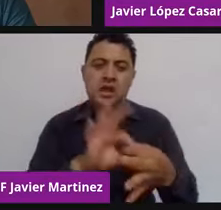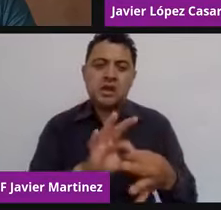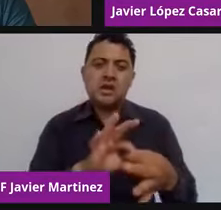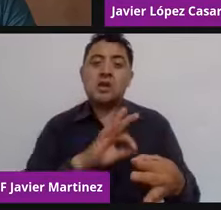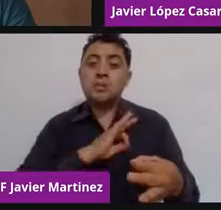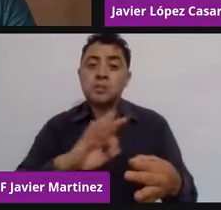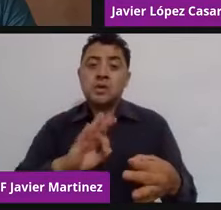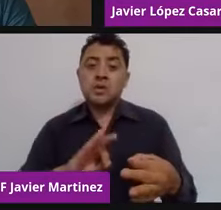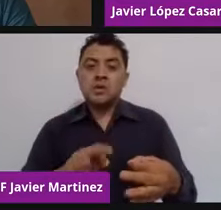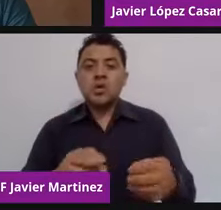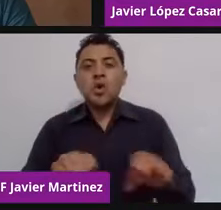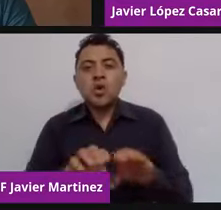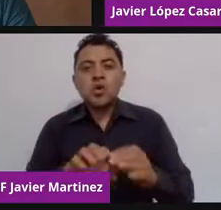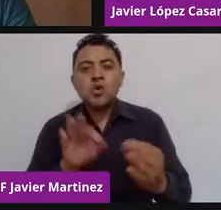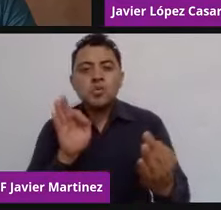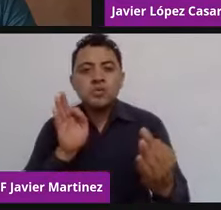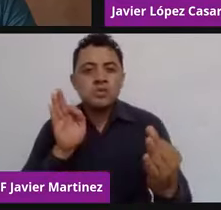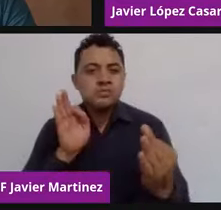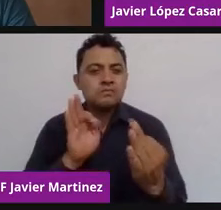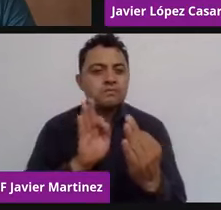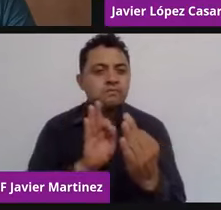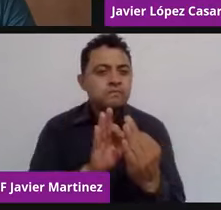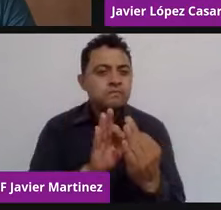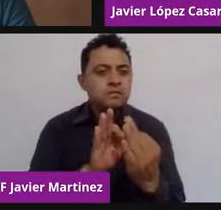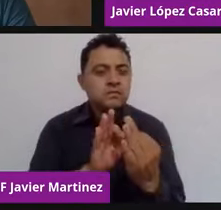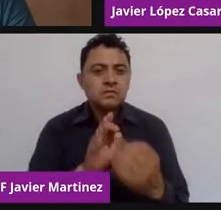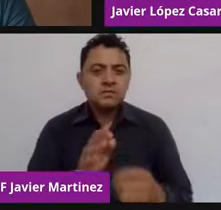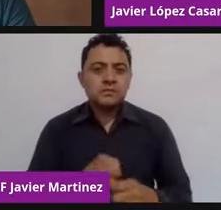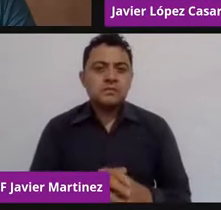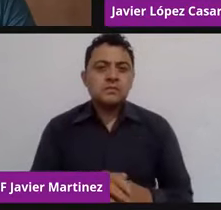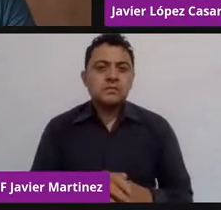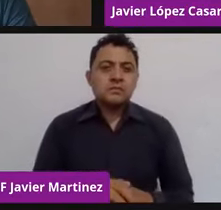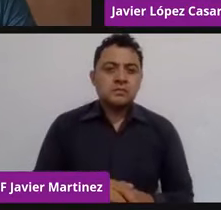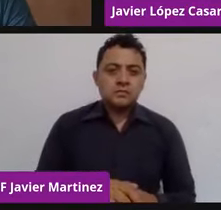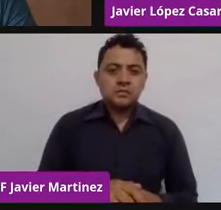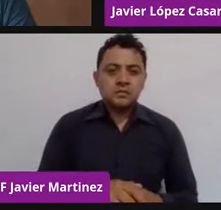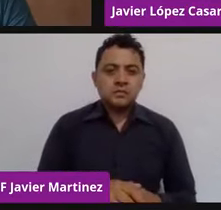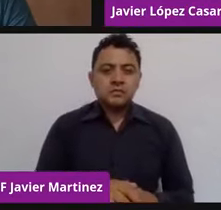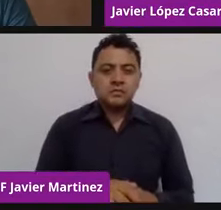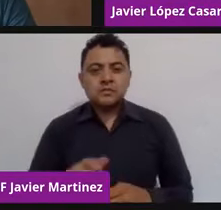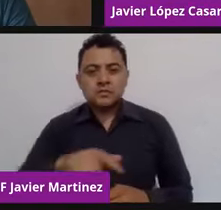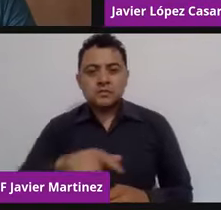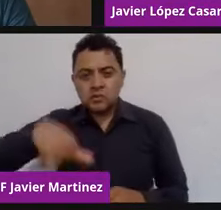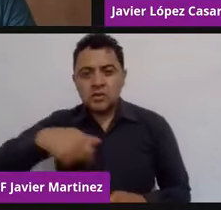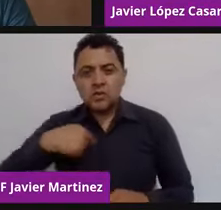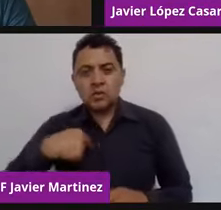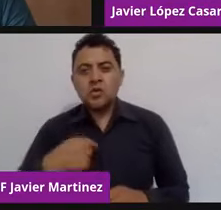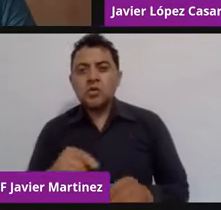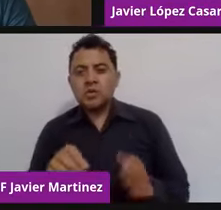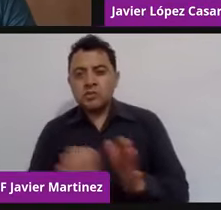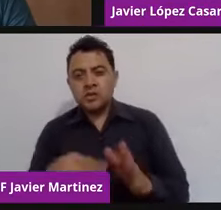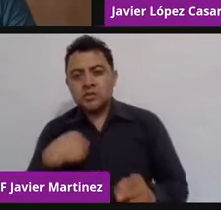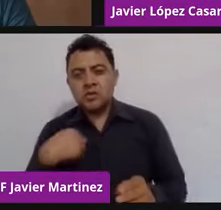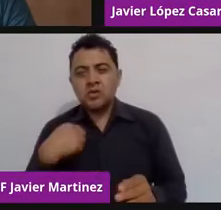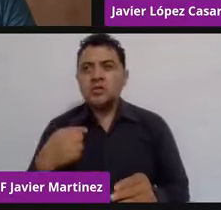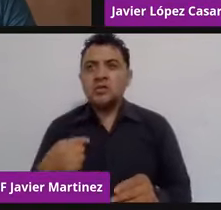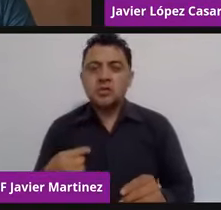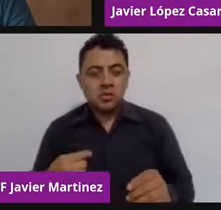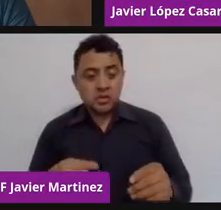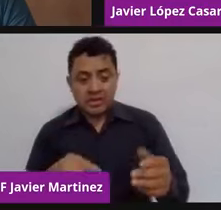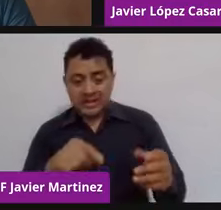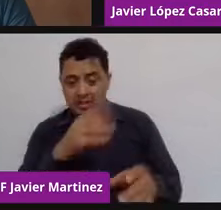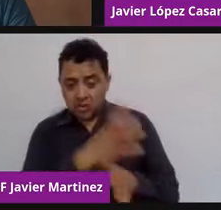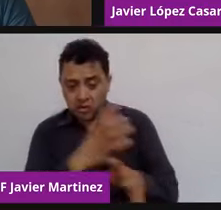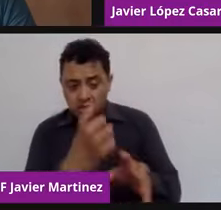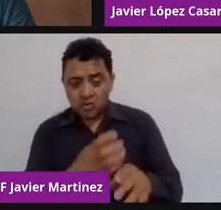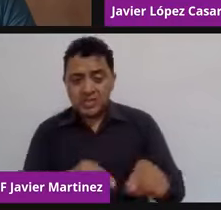en un portavoz de esta empresa. Y al rato soy yo quien está avalando los productos de